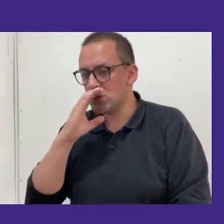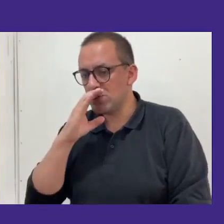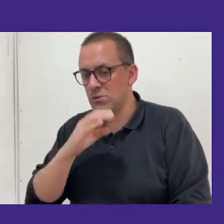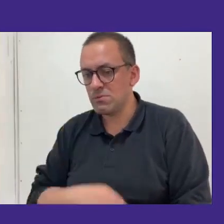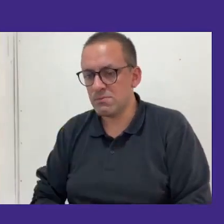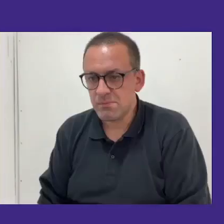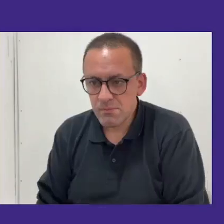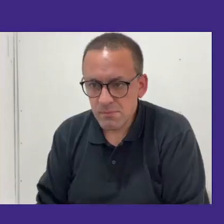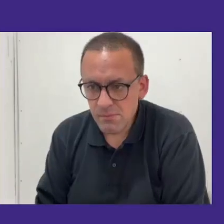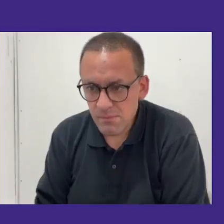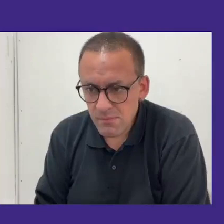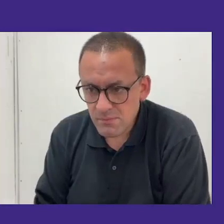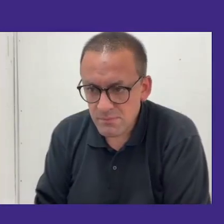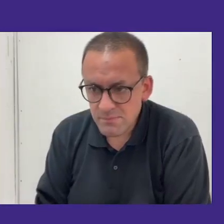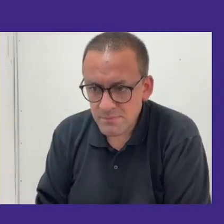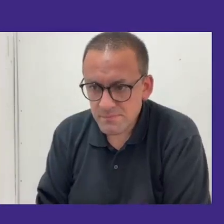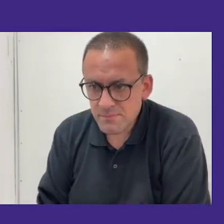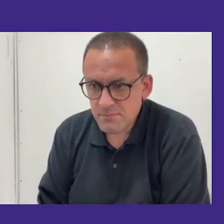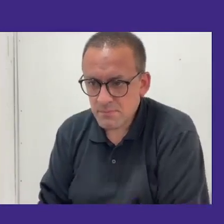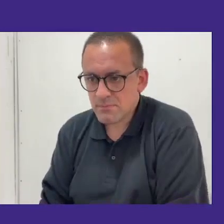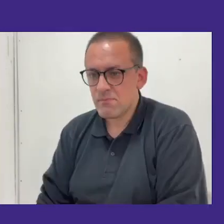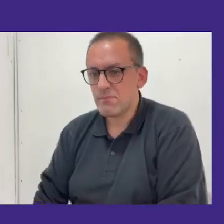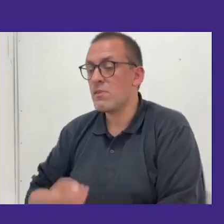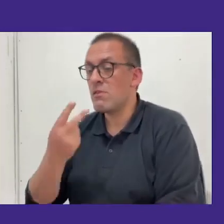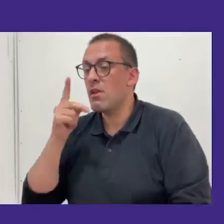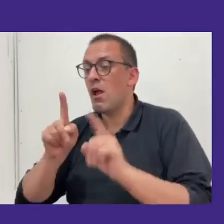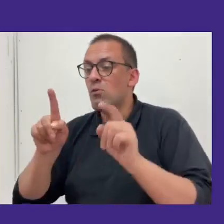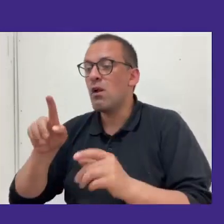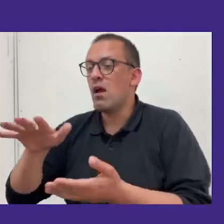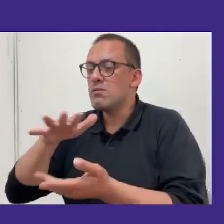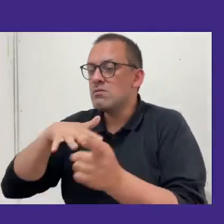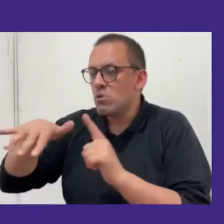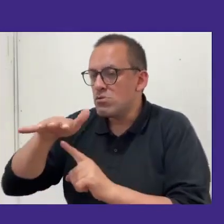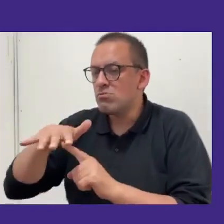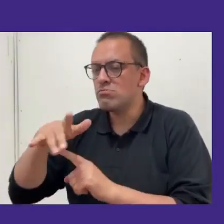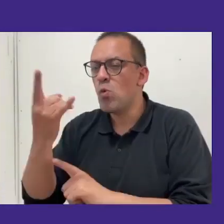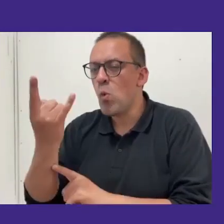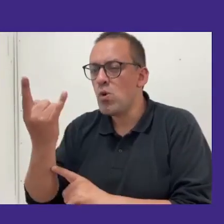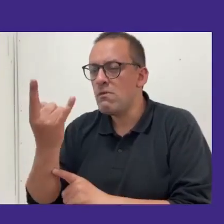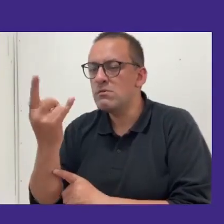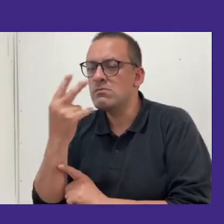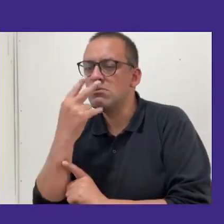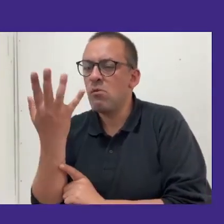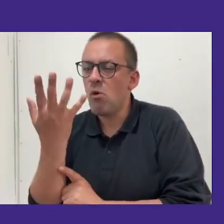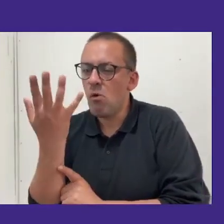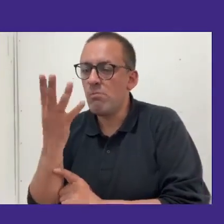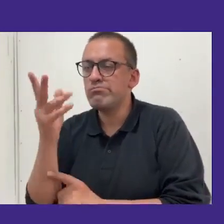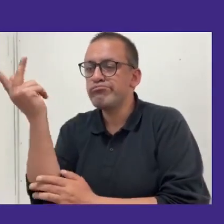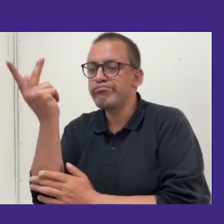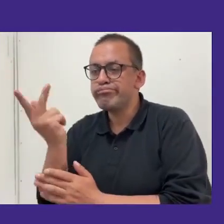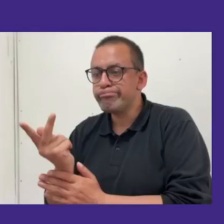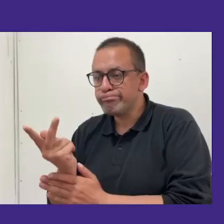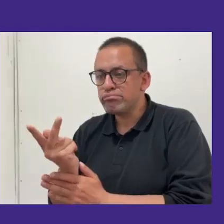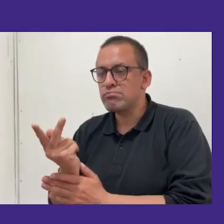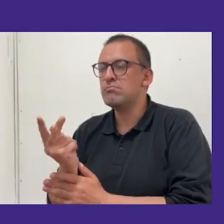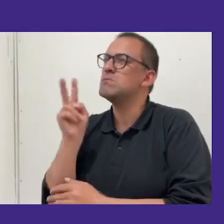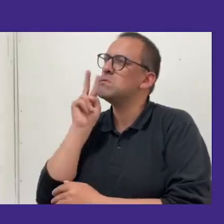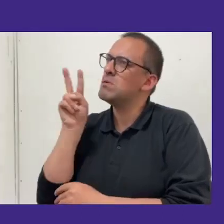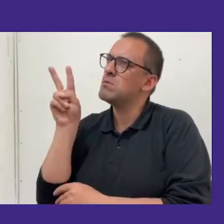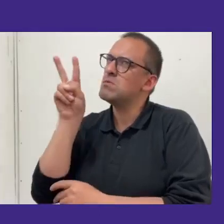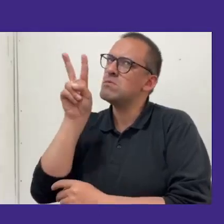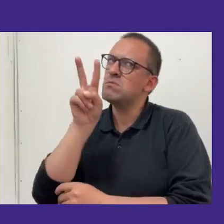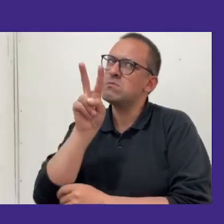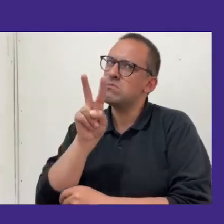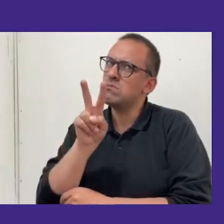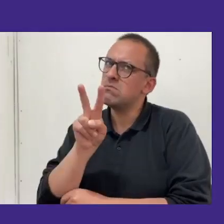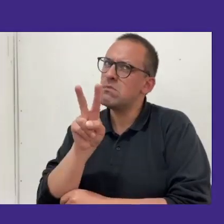de hacer cómicas las situaciones que se viven en la universidad, y nos inspiró a hacer